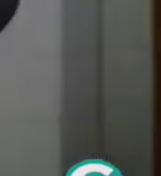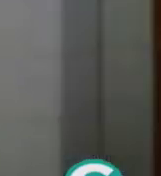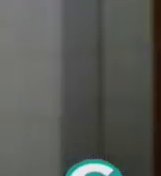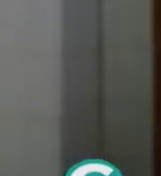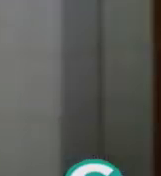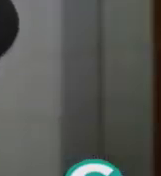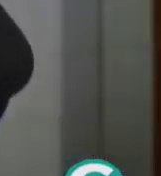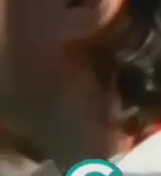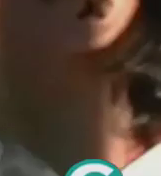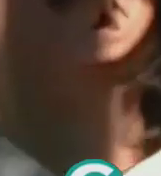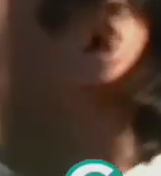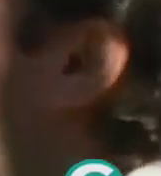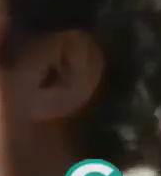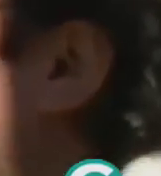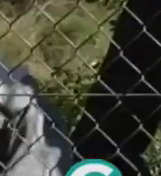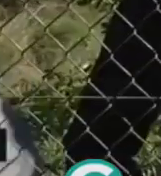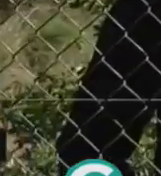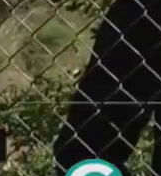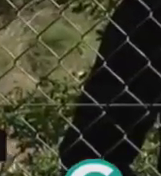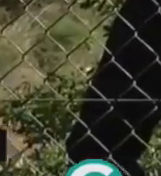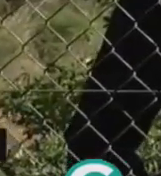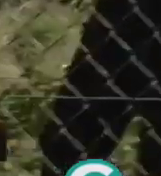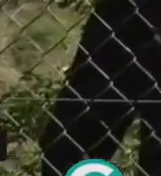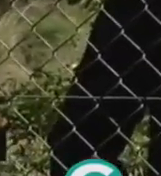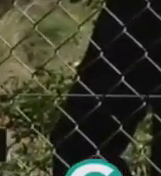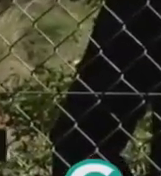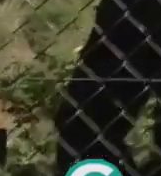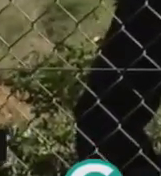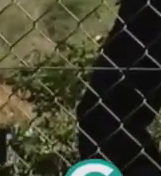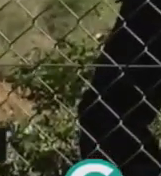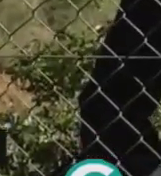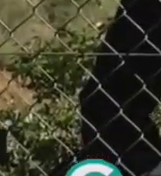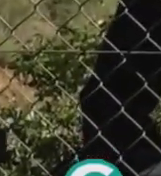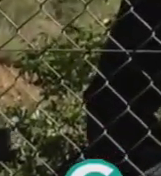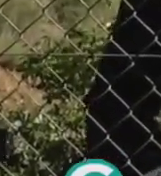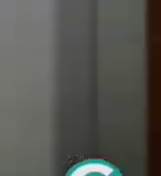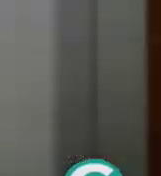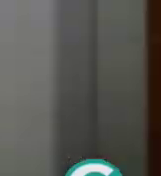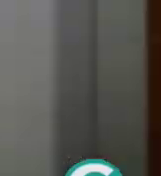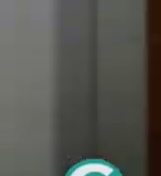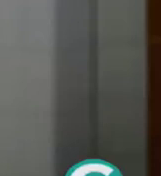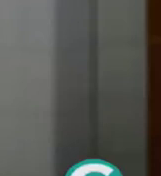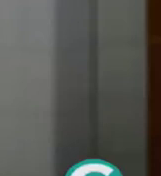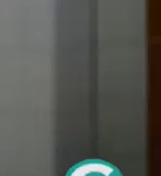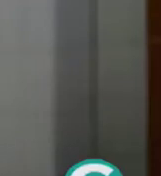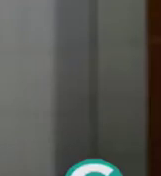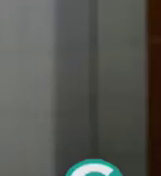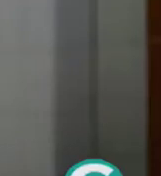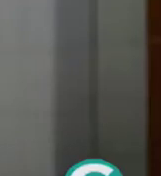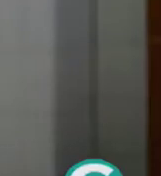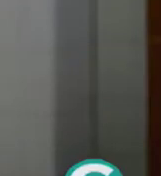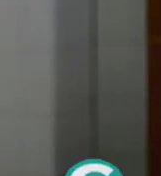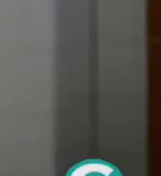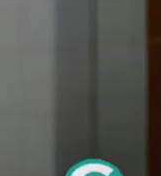no los reconozco. ¡Mi delito de mi vida! ¡Eso sí lo hace un genio! ¡Eso sí lo hace un genio! ¡Eso mi chico! Si un día no puede venir,